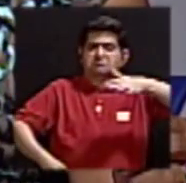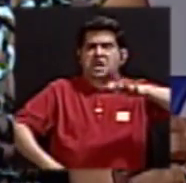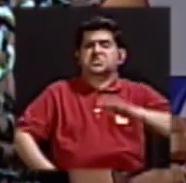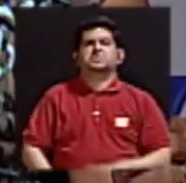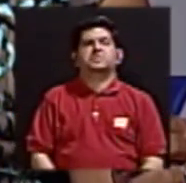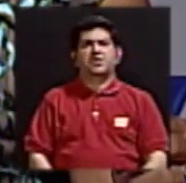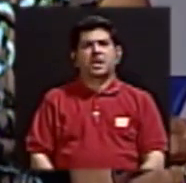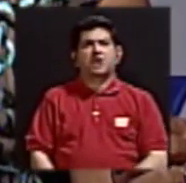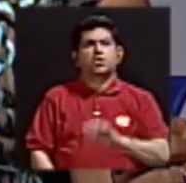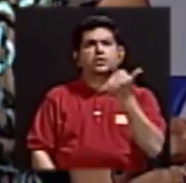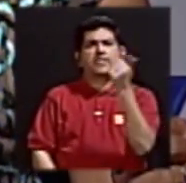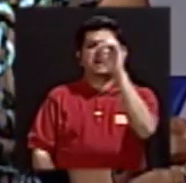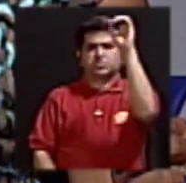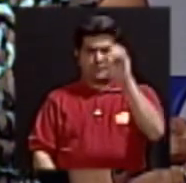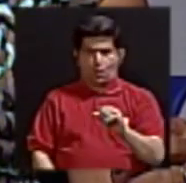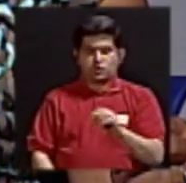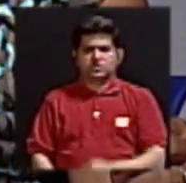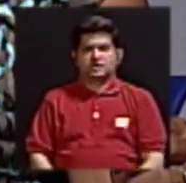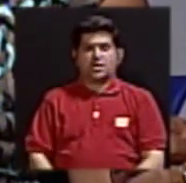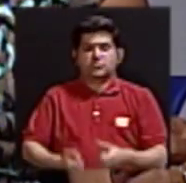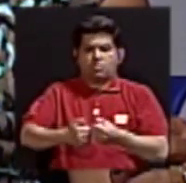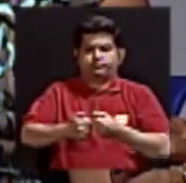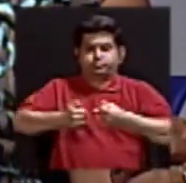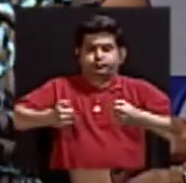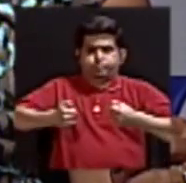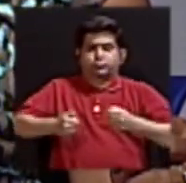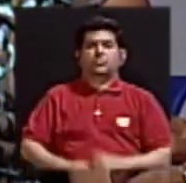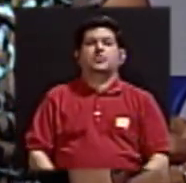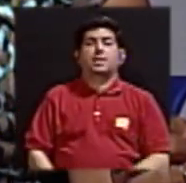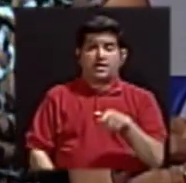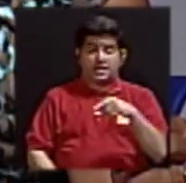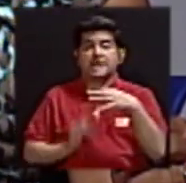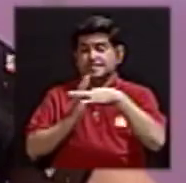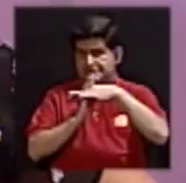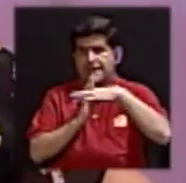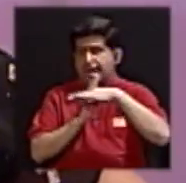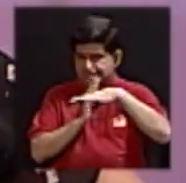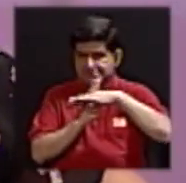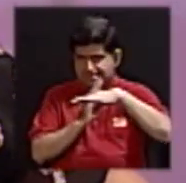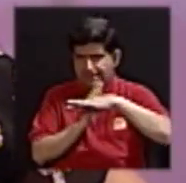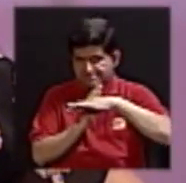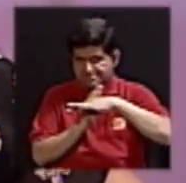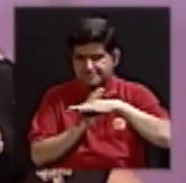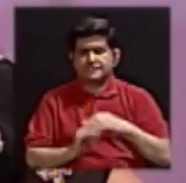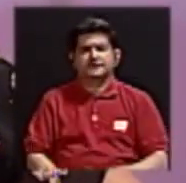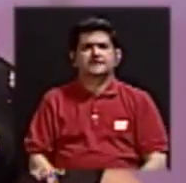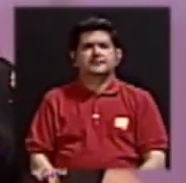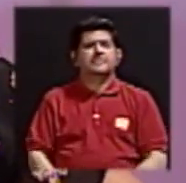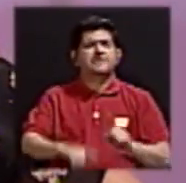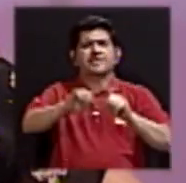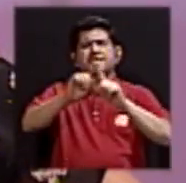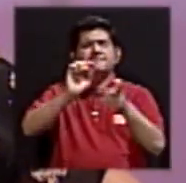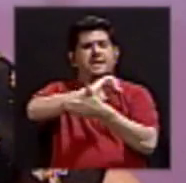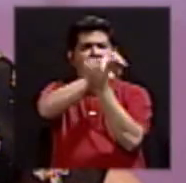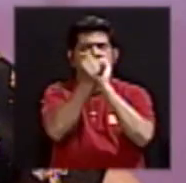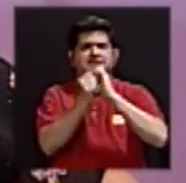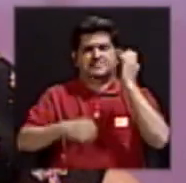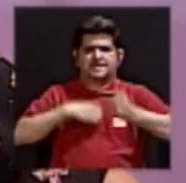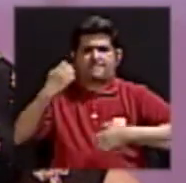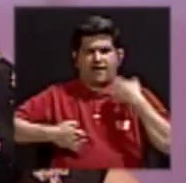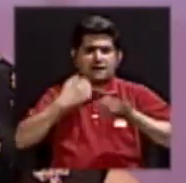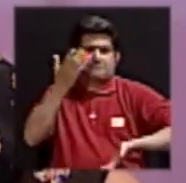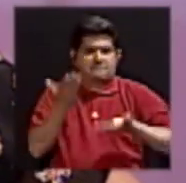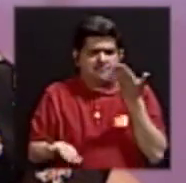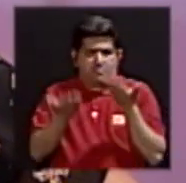el 10% del peso aumenta en tejido graso. Y hay muchísimos cambios emocionales que